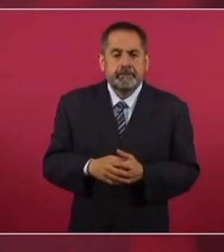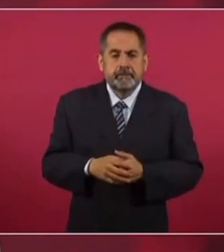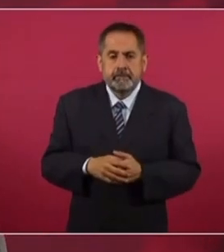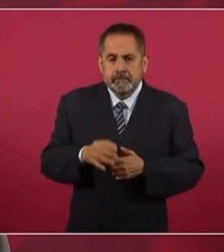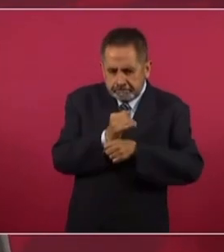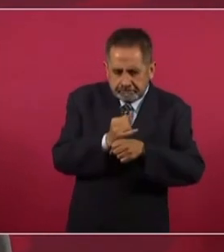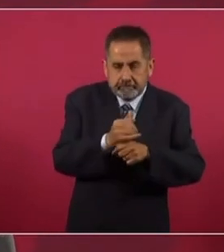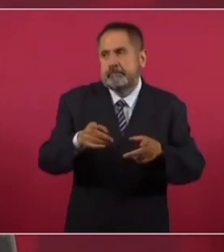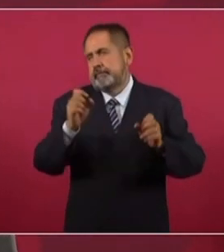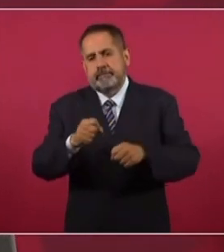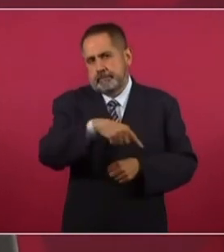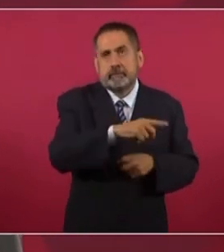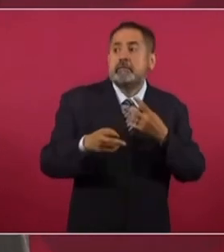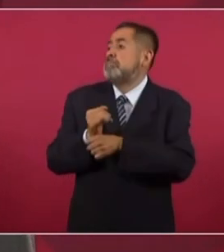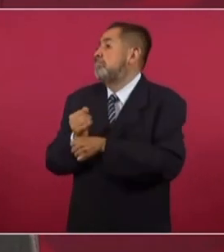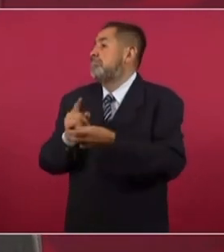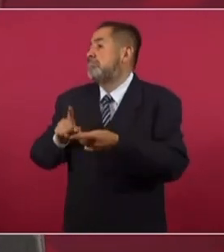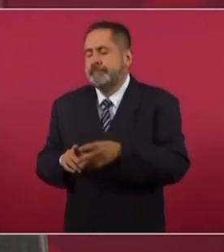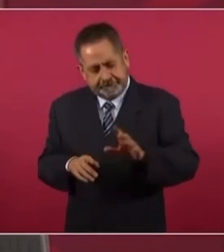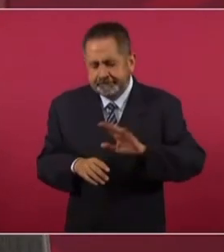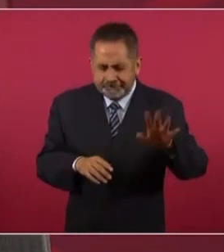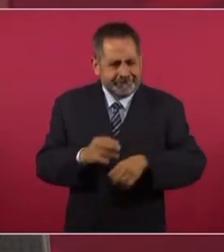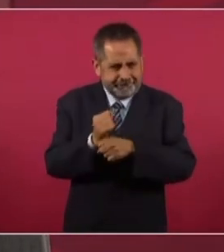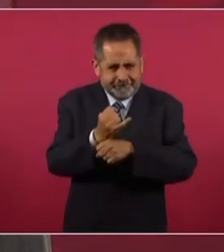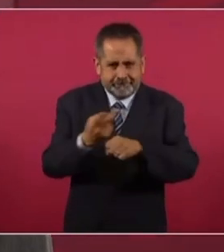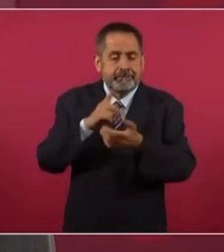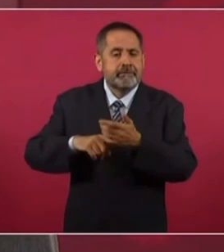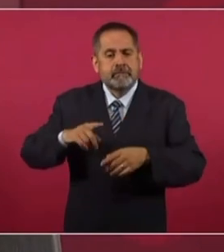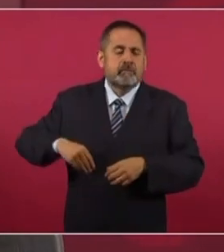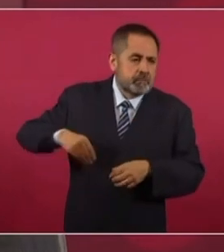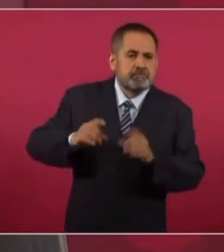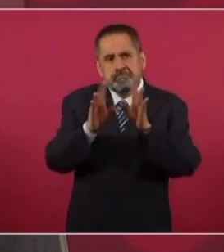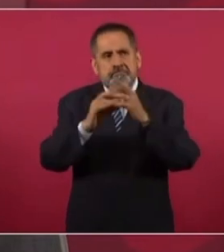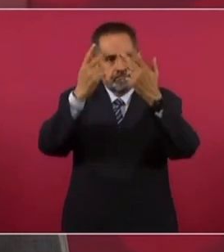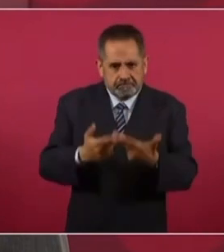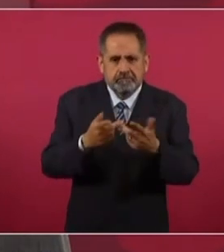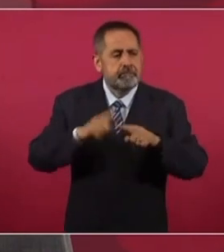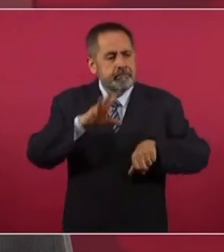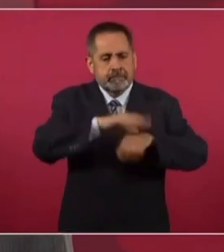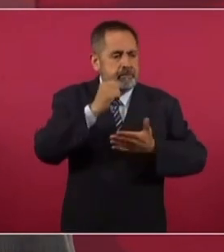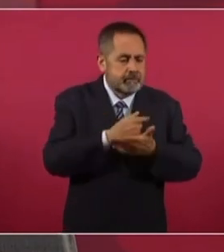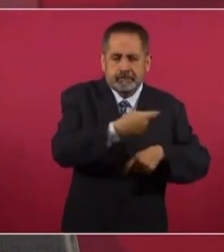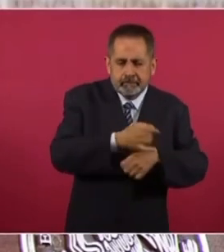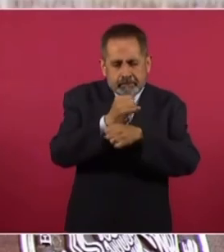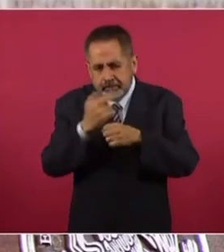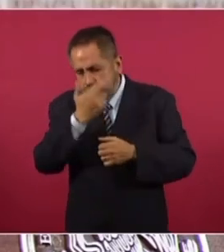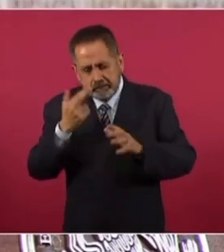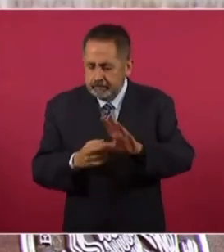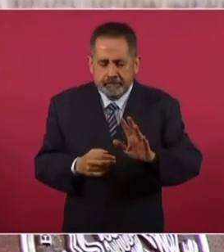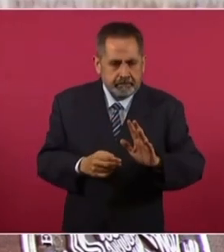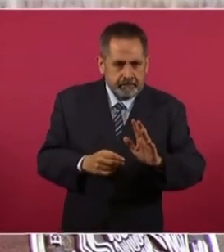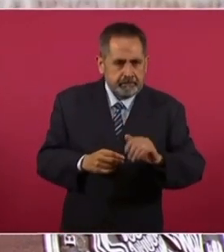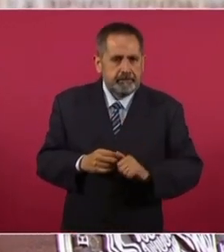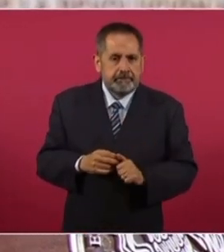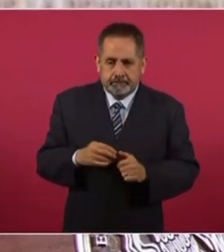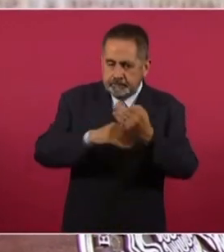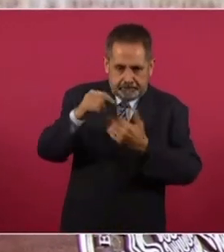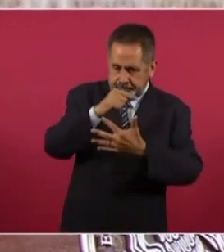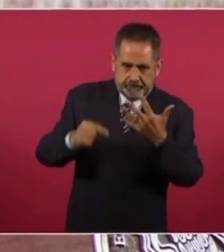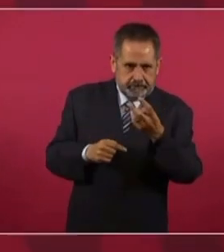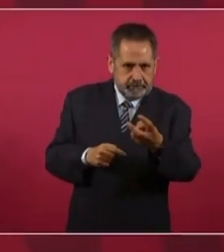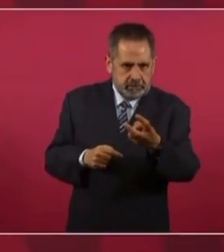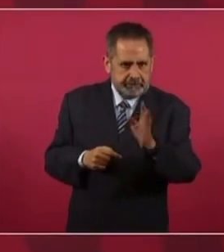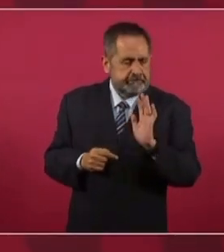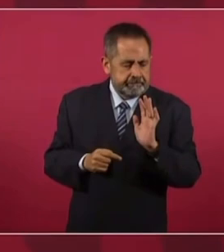Las investigaciones, porque va a salir, sobre los responsables, los permisos, las inspecciones, todo